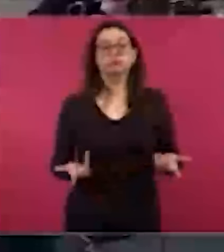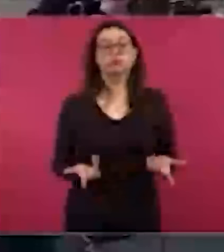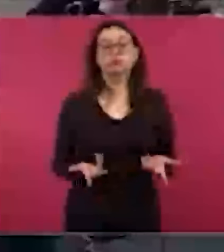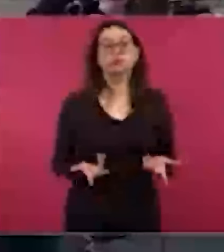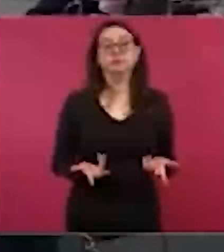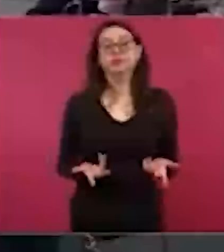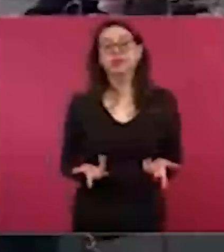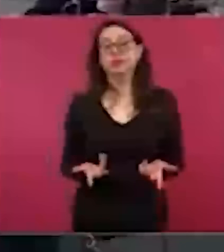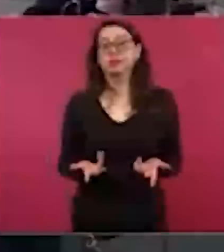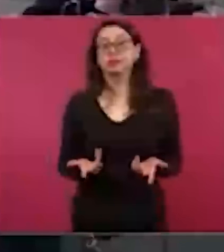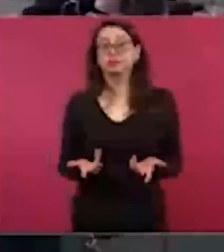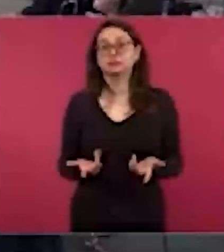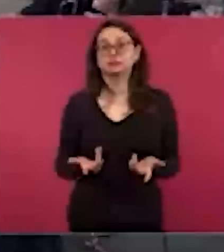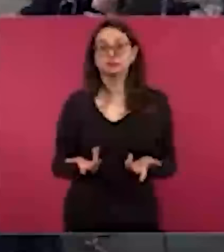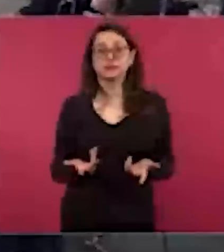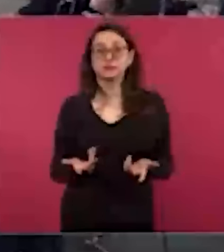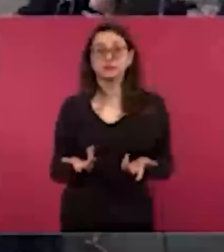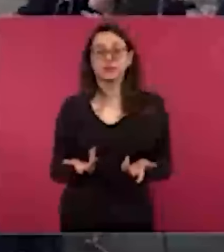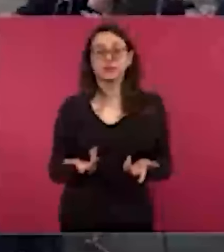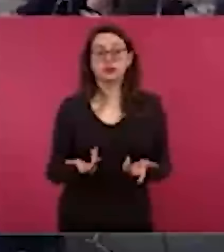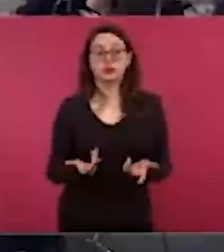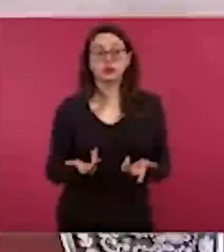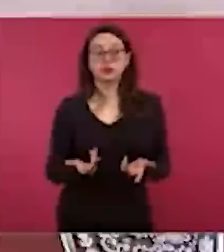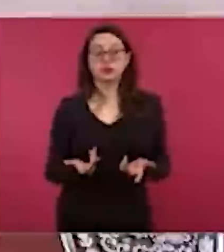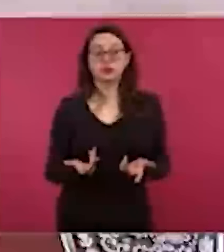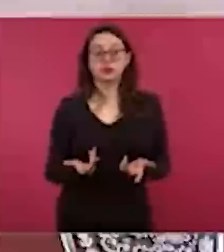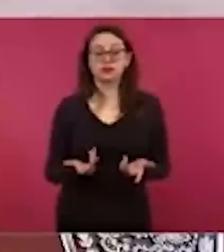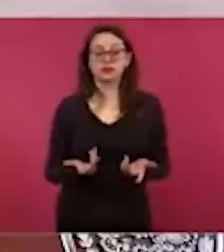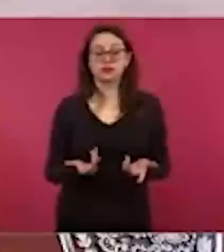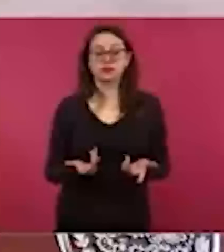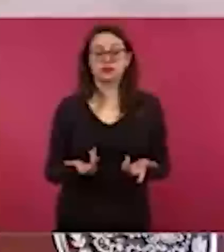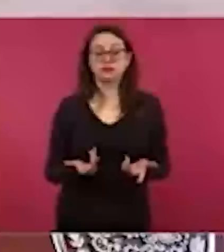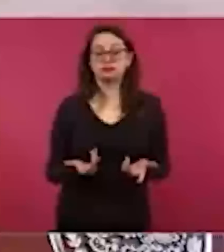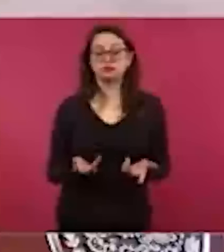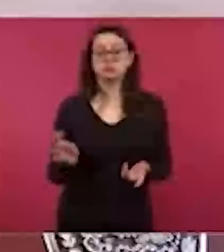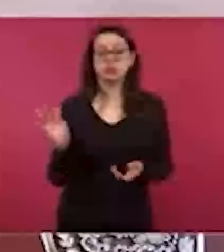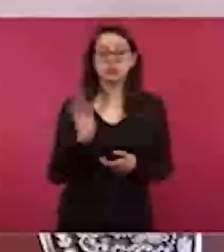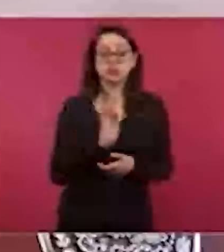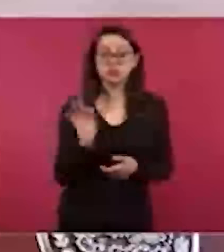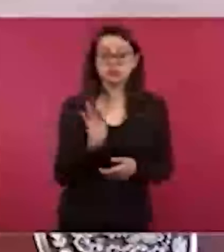una frontera,